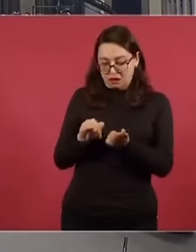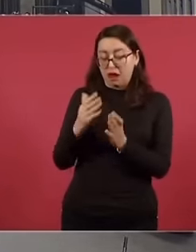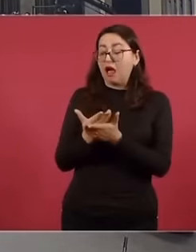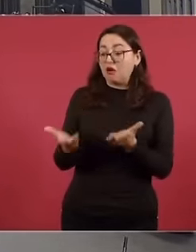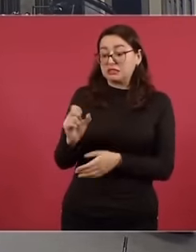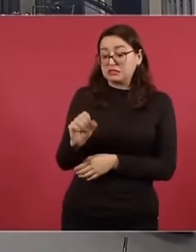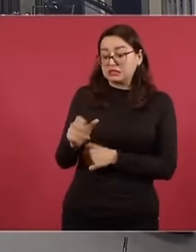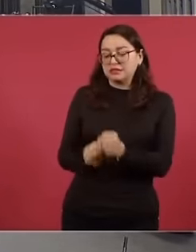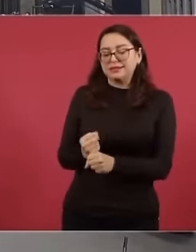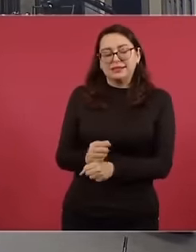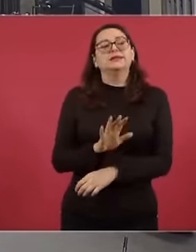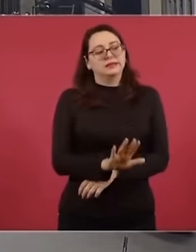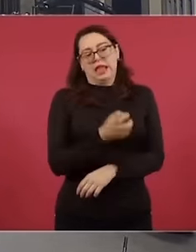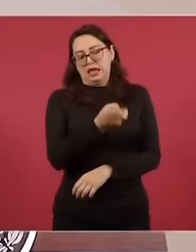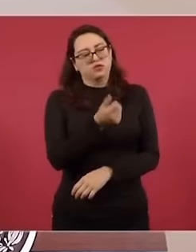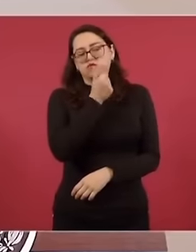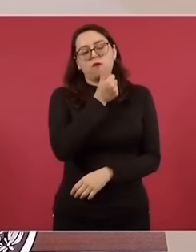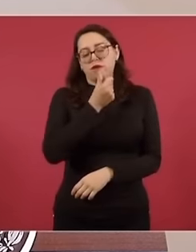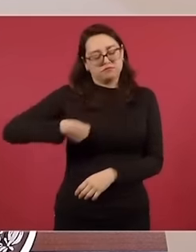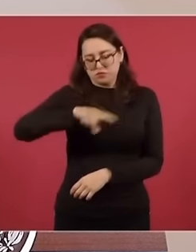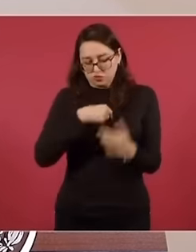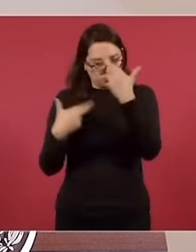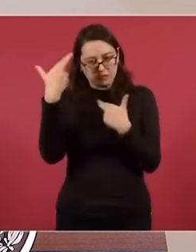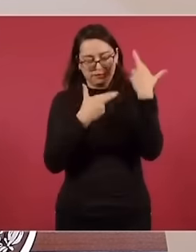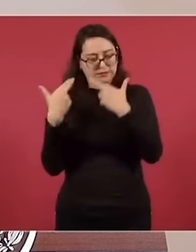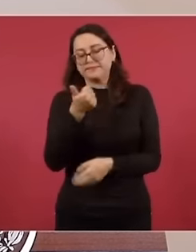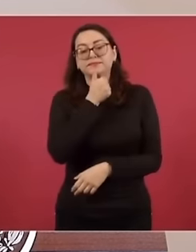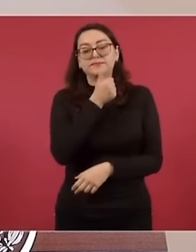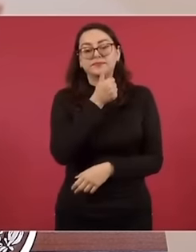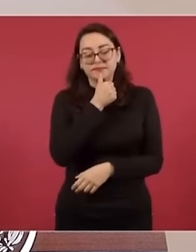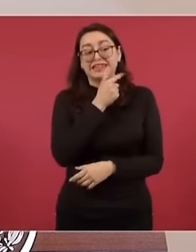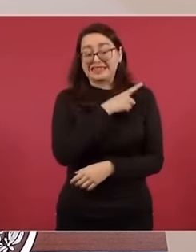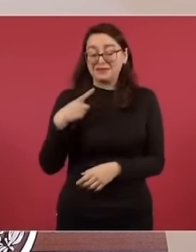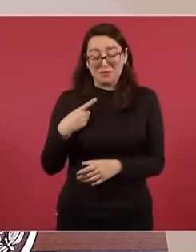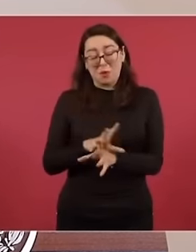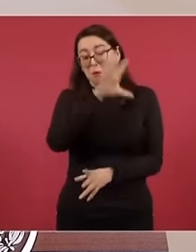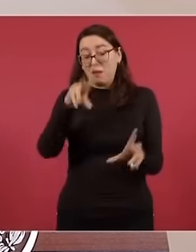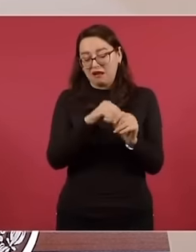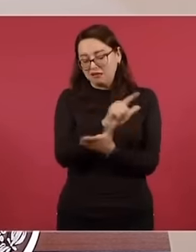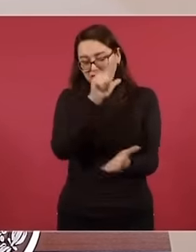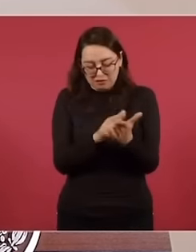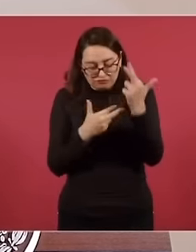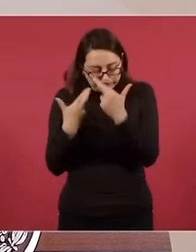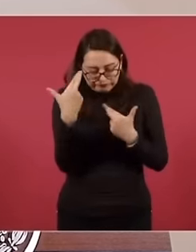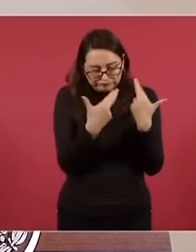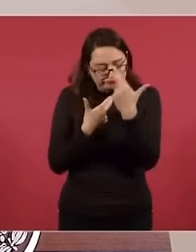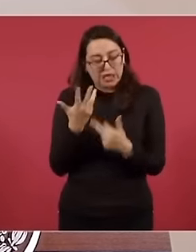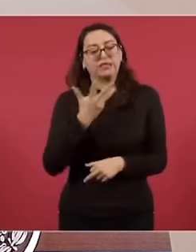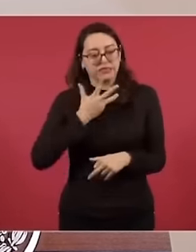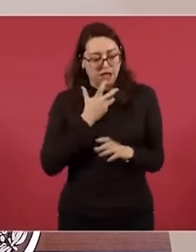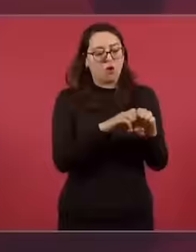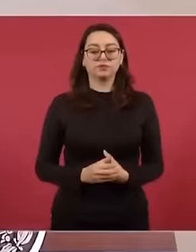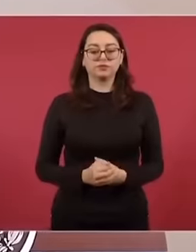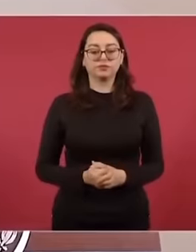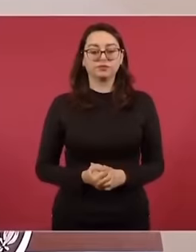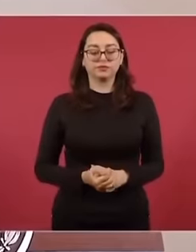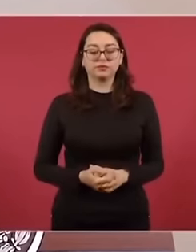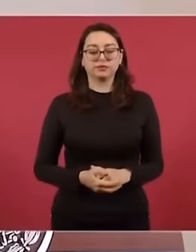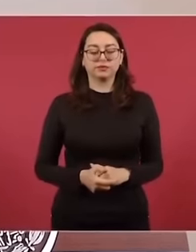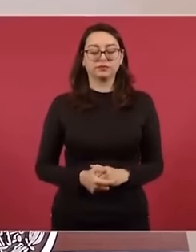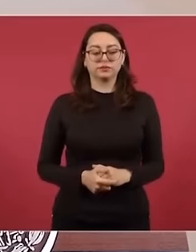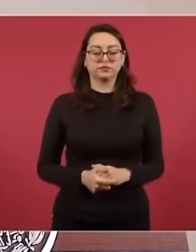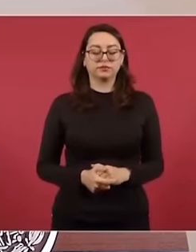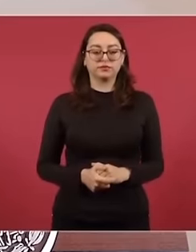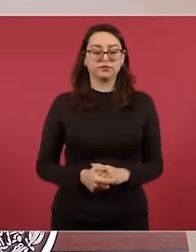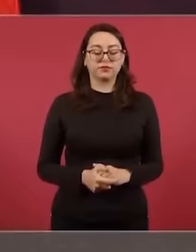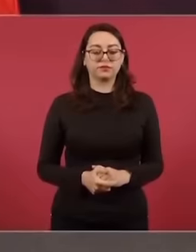lo hemos analizado, lo estamos viendo. Hay equipos trabajando en todas las reformas. No podemos,